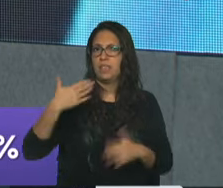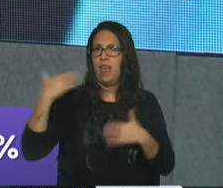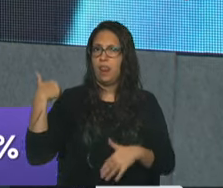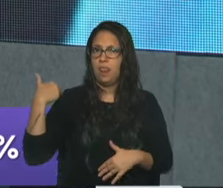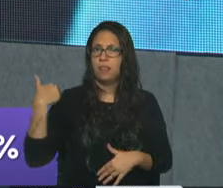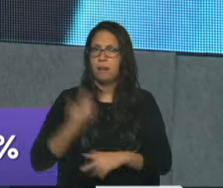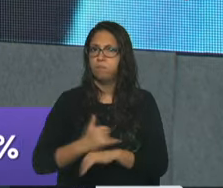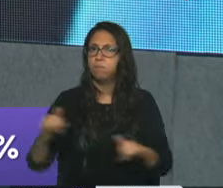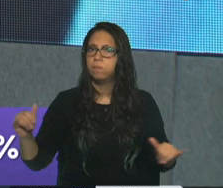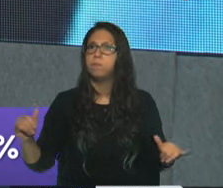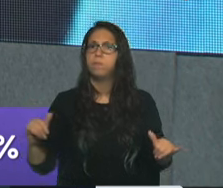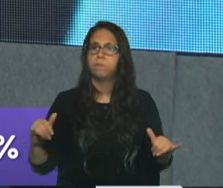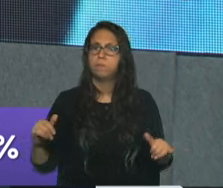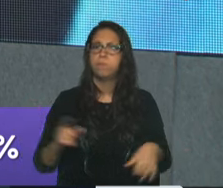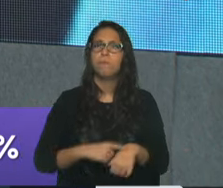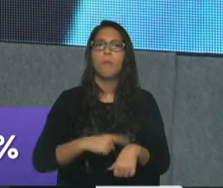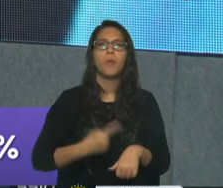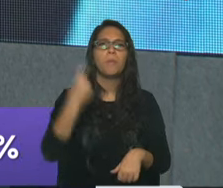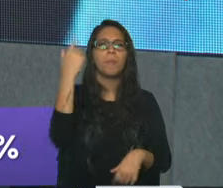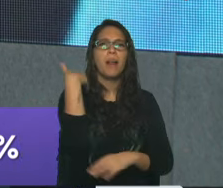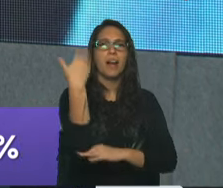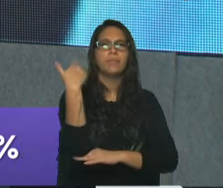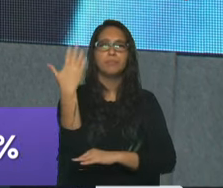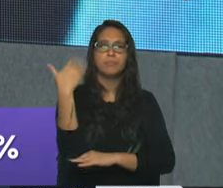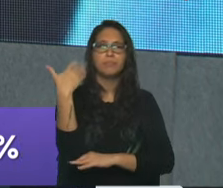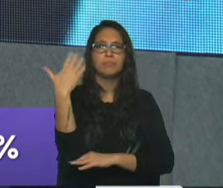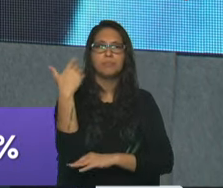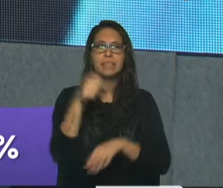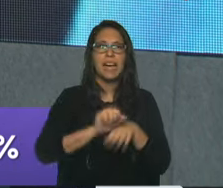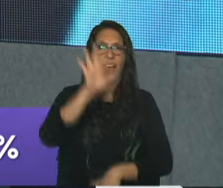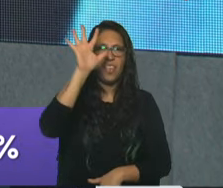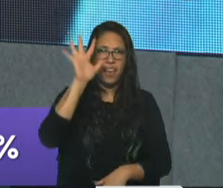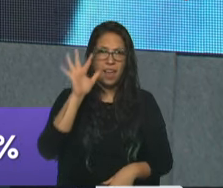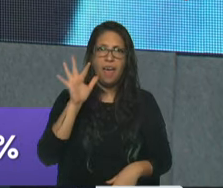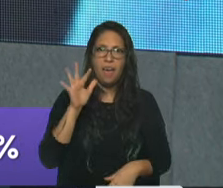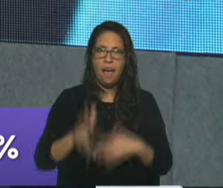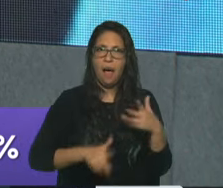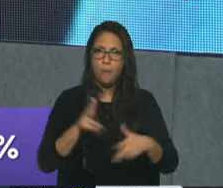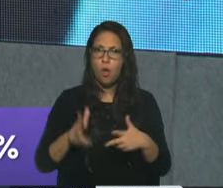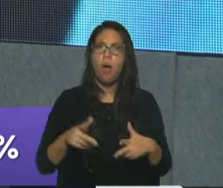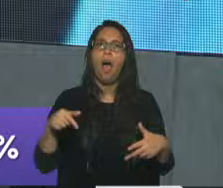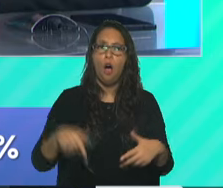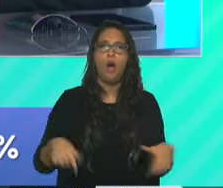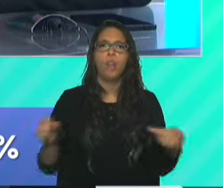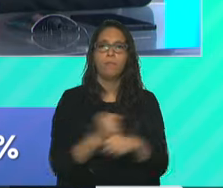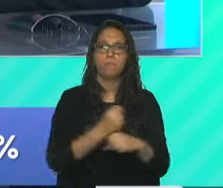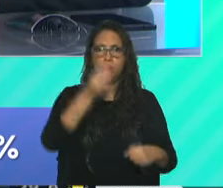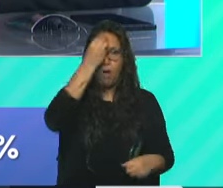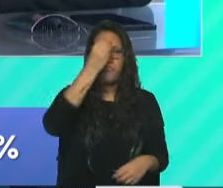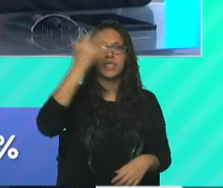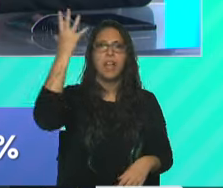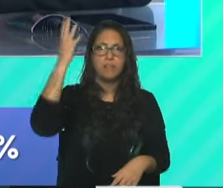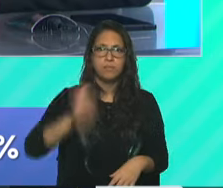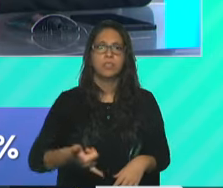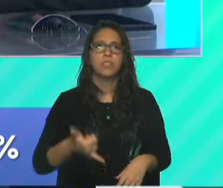Milley en ese primer discurso, ¿no? Por cadena. Claro, sí, es verdad. Es verdad, estaba mencionado eso.